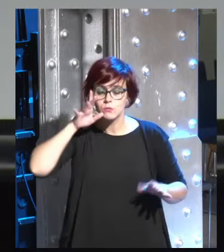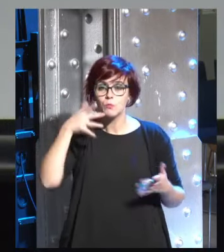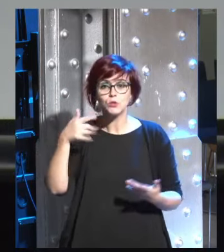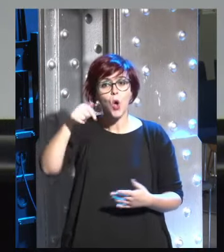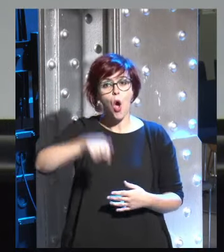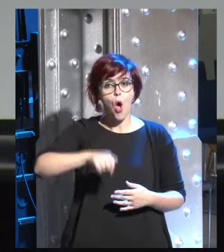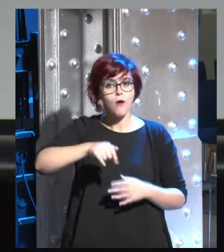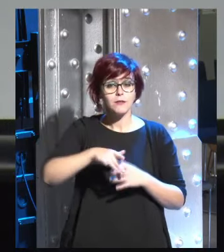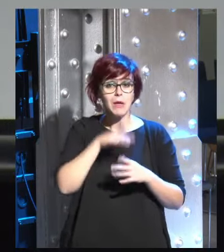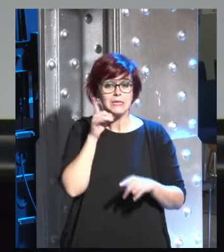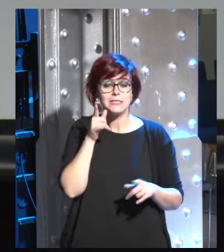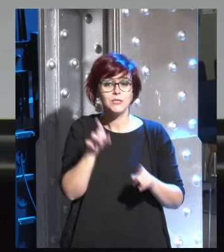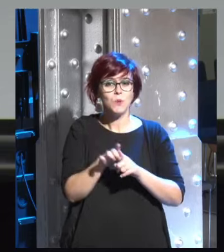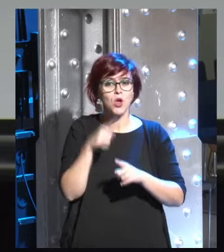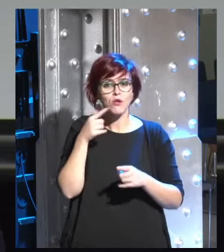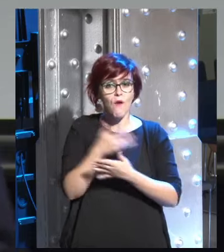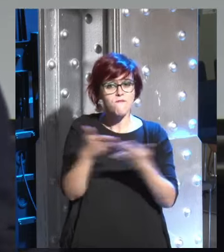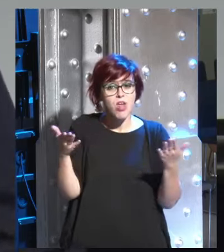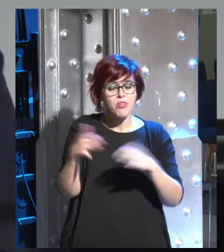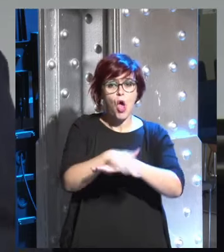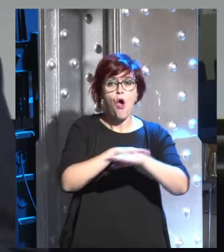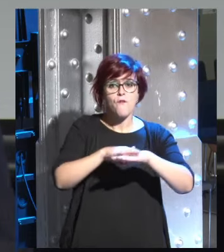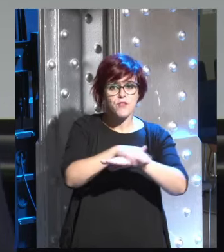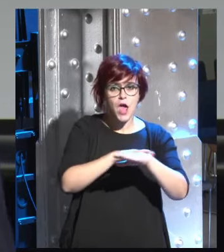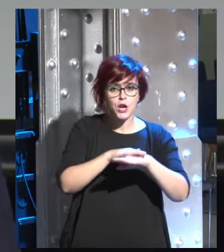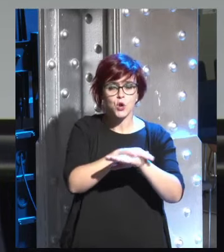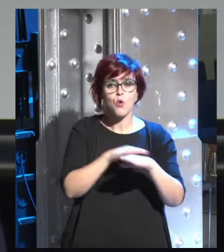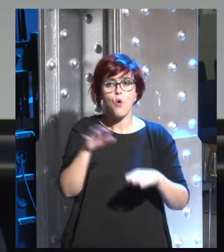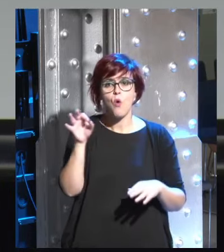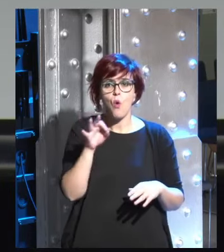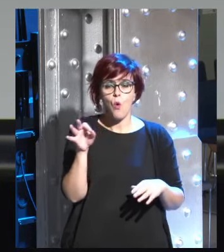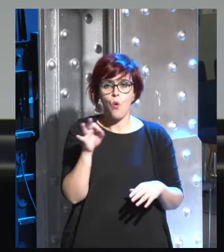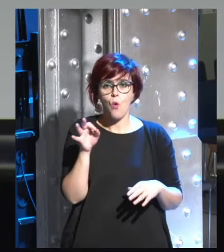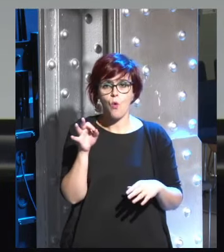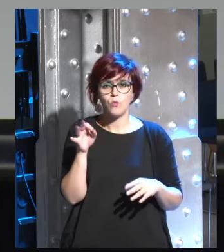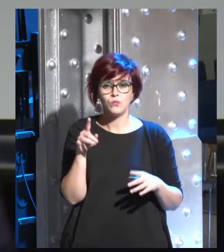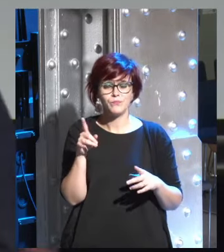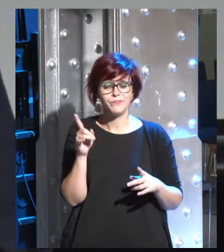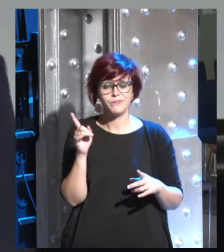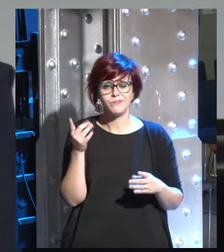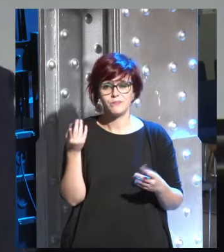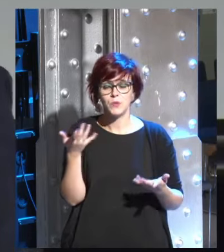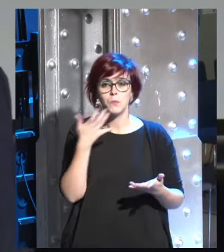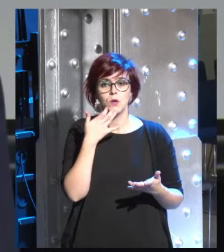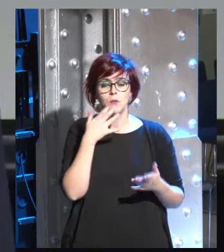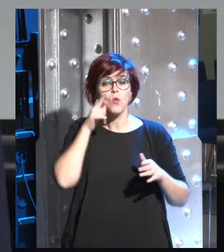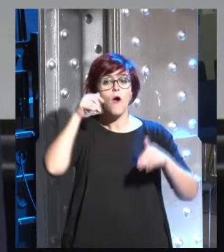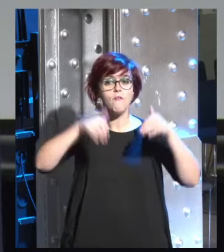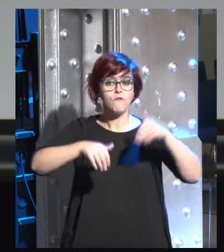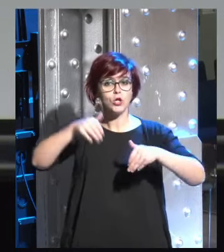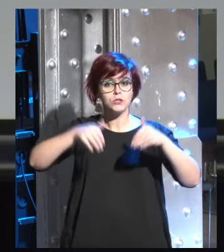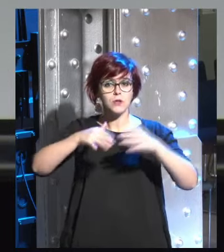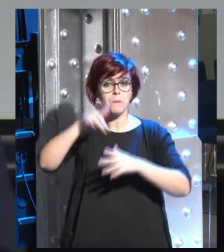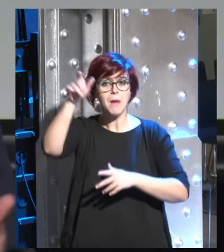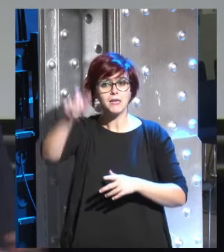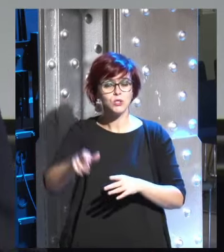hoy en día están perdiendo la confianza en los gobiernos y por ejemplo están votando por